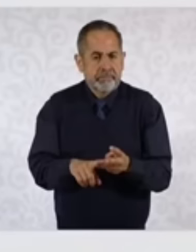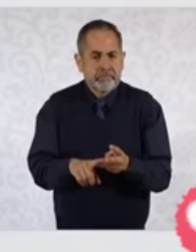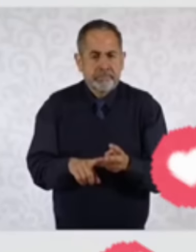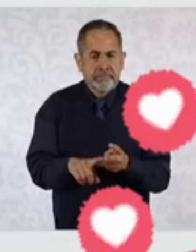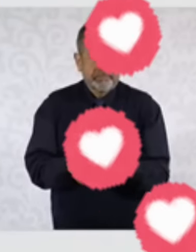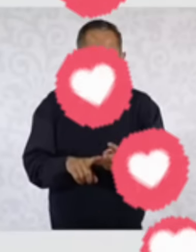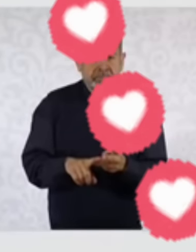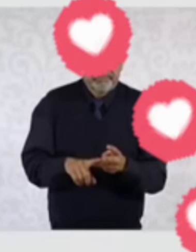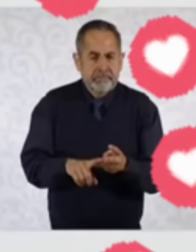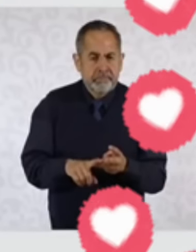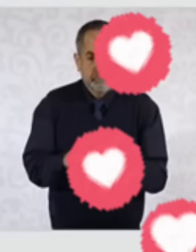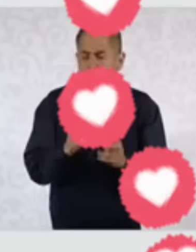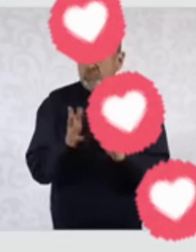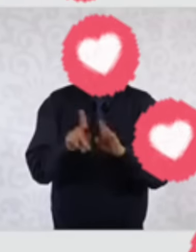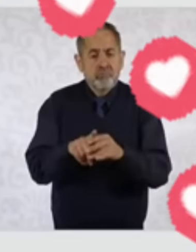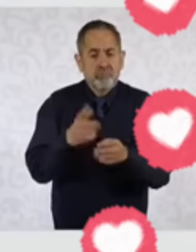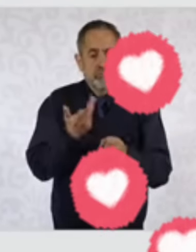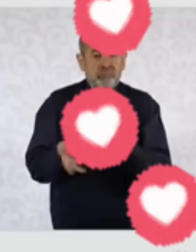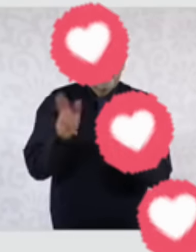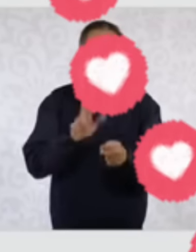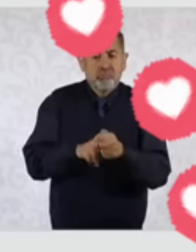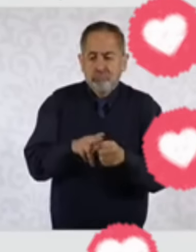o en un hospital.